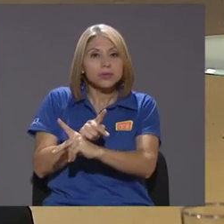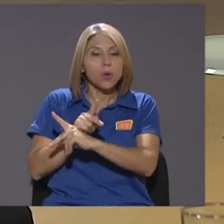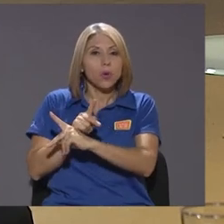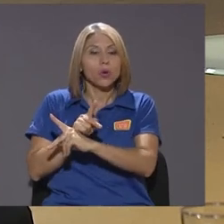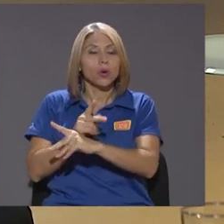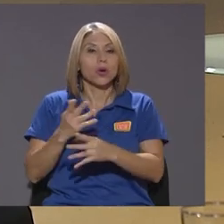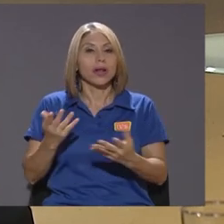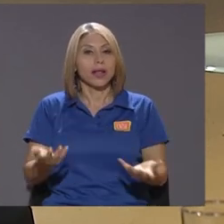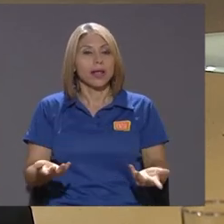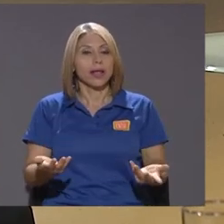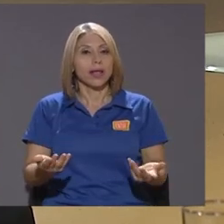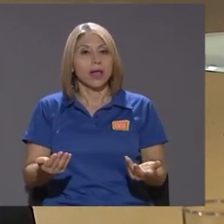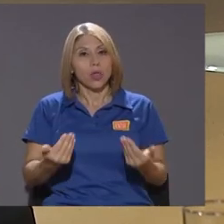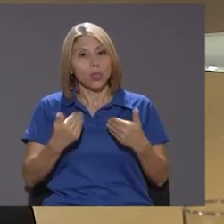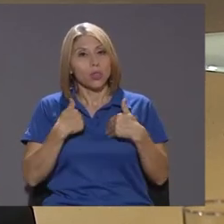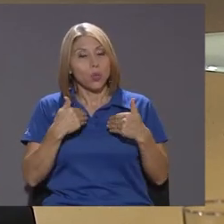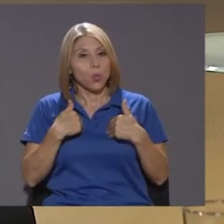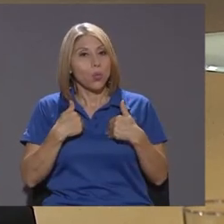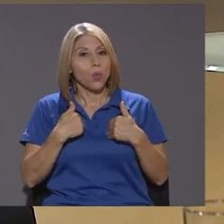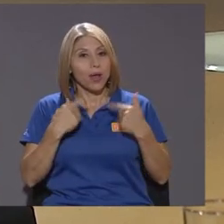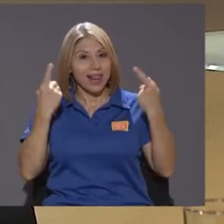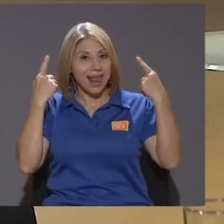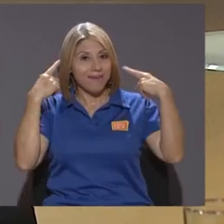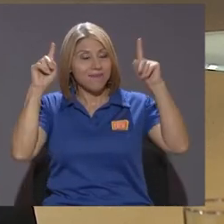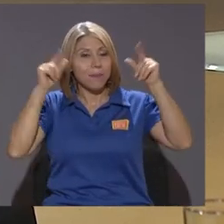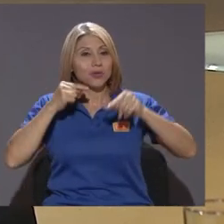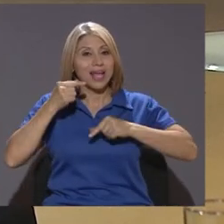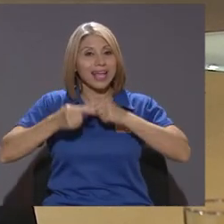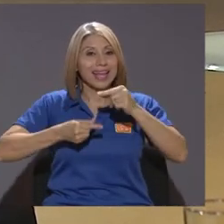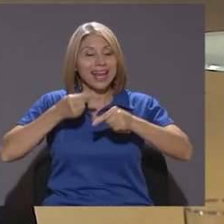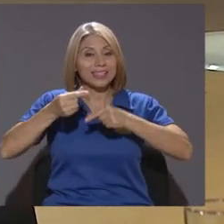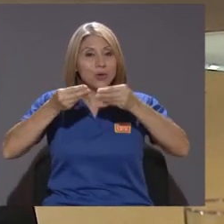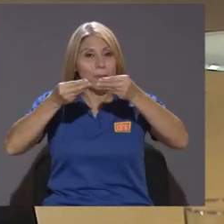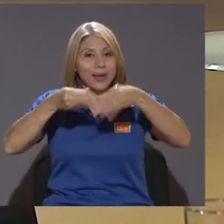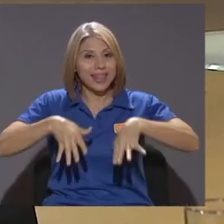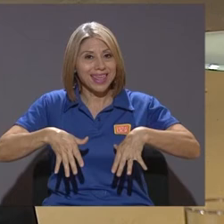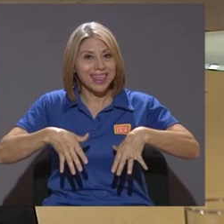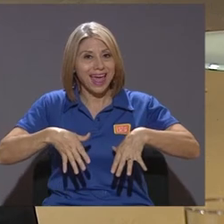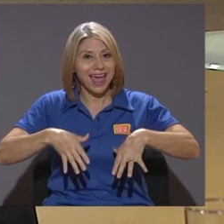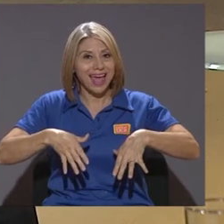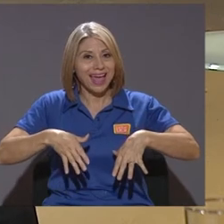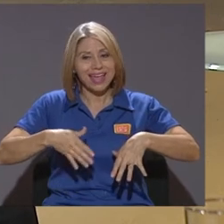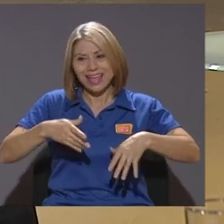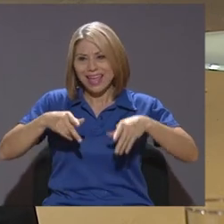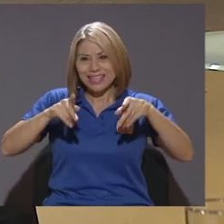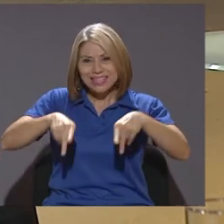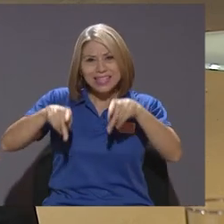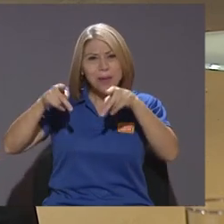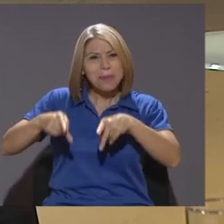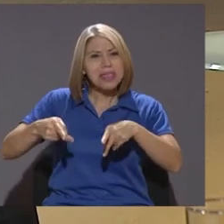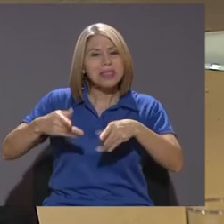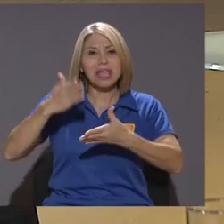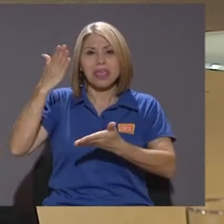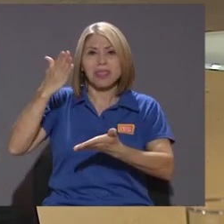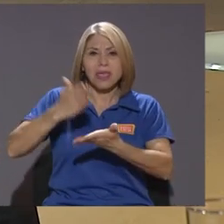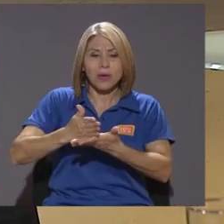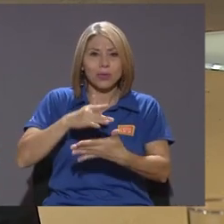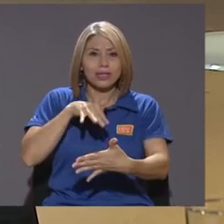tuvo la famosa generación perdida que es un poco la que abandonó la escuela en los años